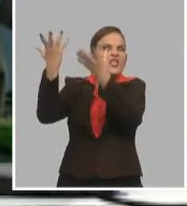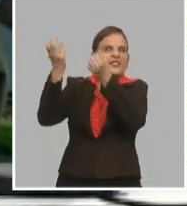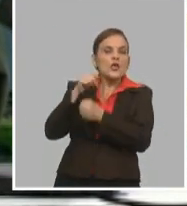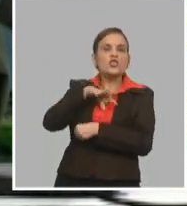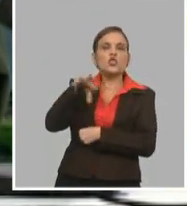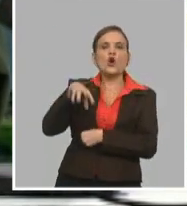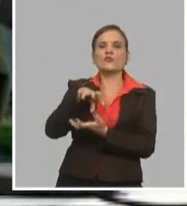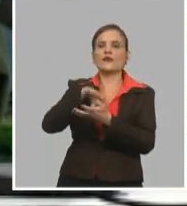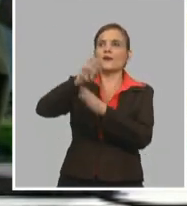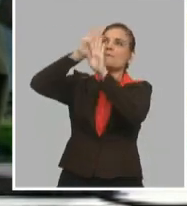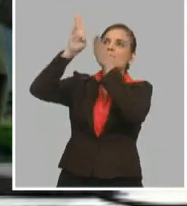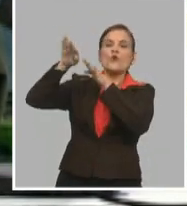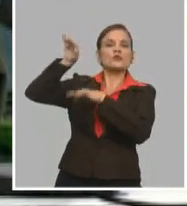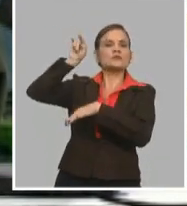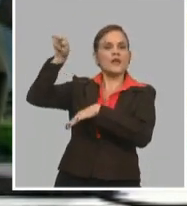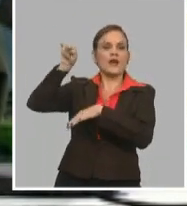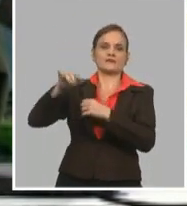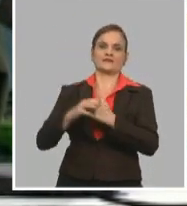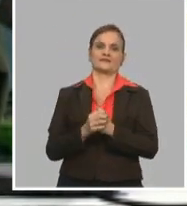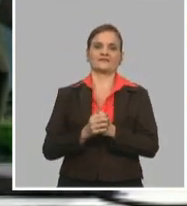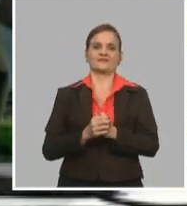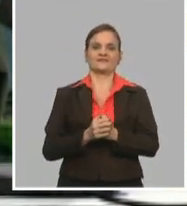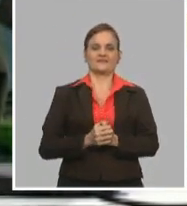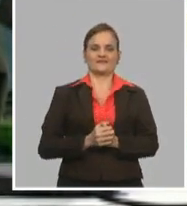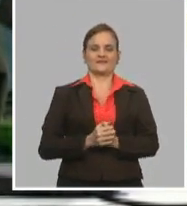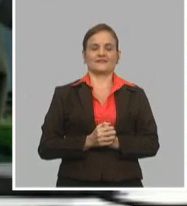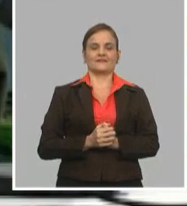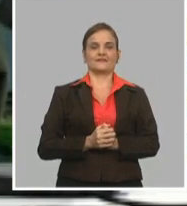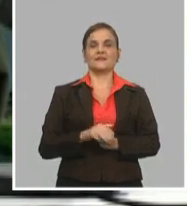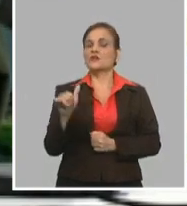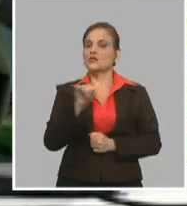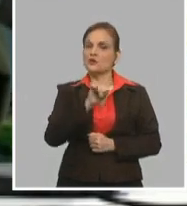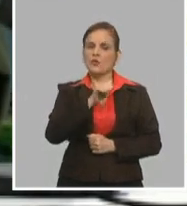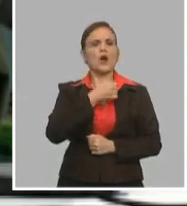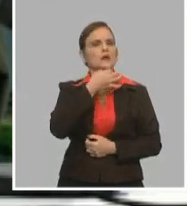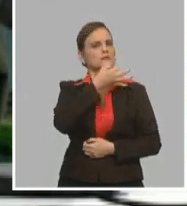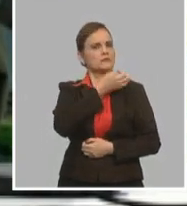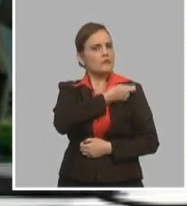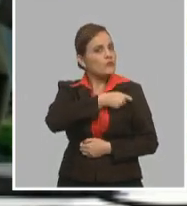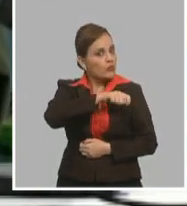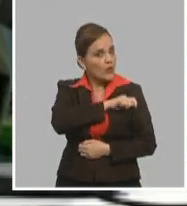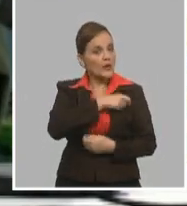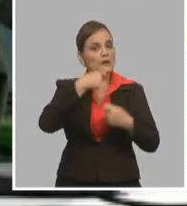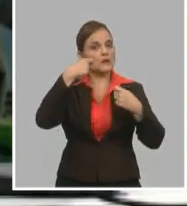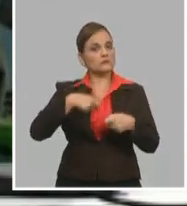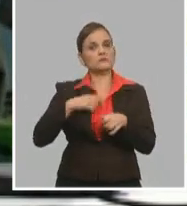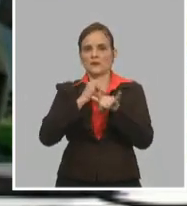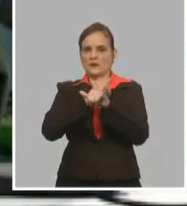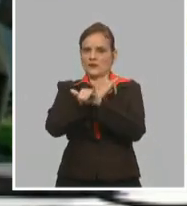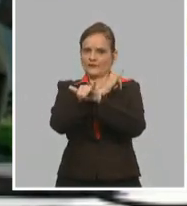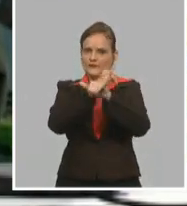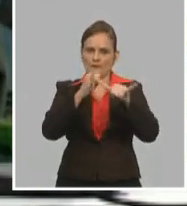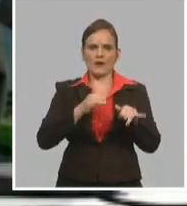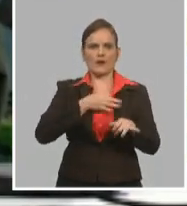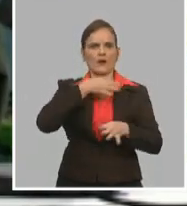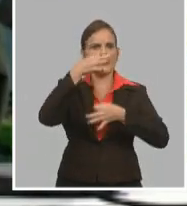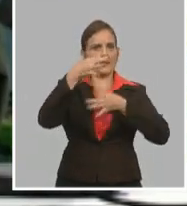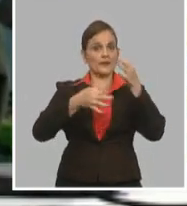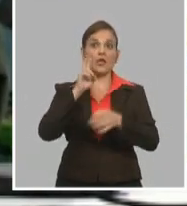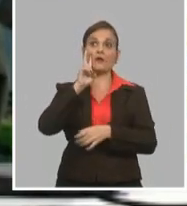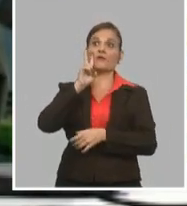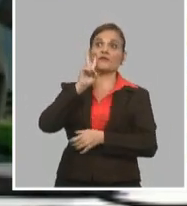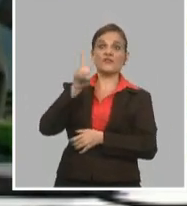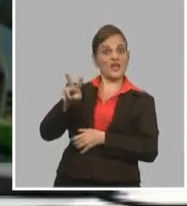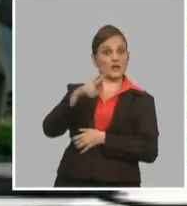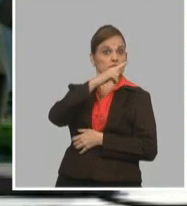que entonces ahí ha estado nuestra prioridad. Sí le podemos decir al pueblo y se lo estamos explicando, pero además nos ven a la dirección del partido, a la dirección del